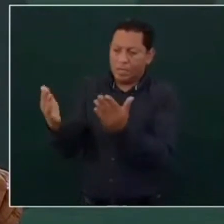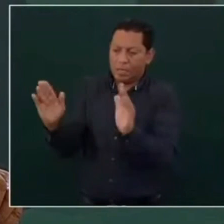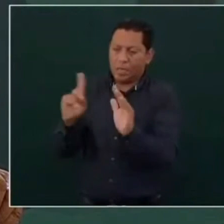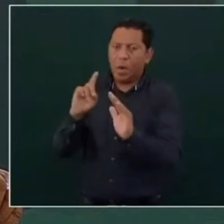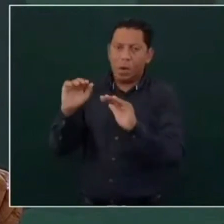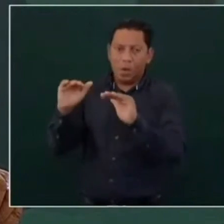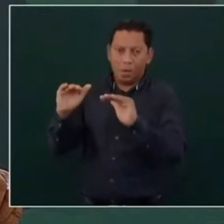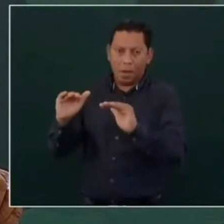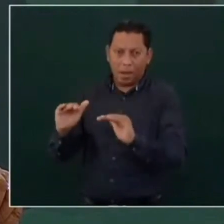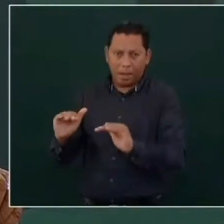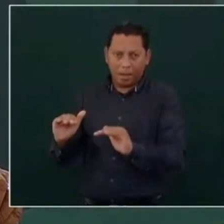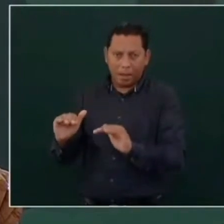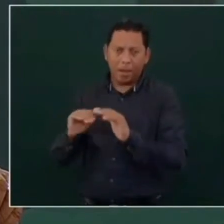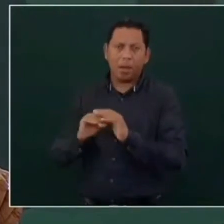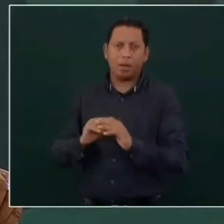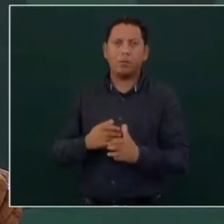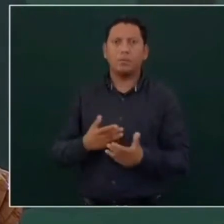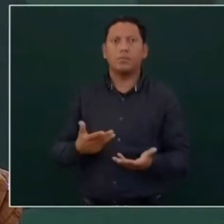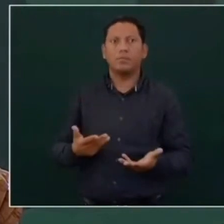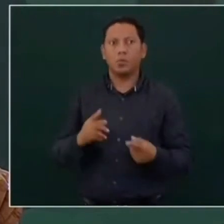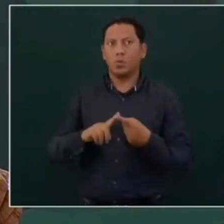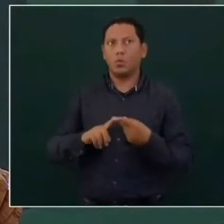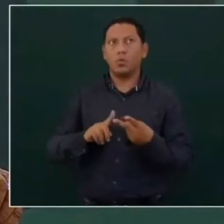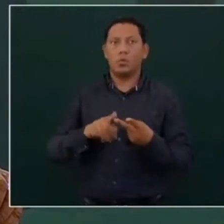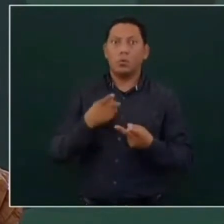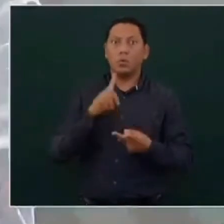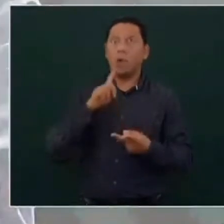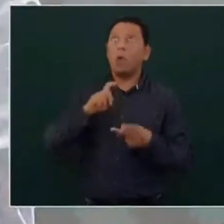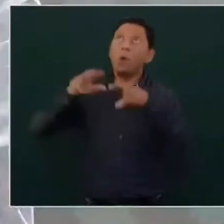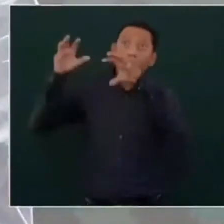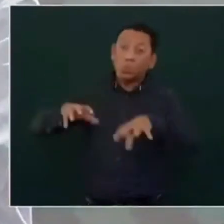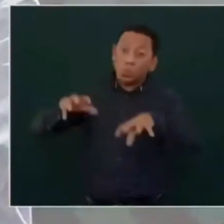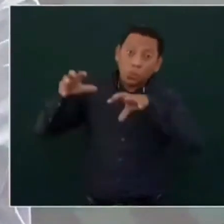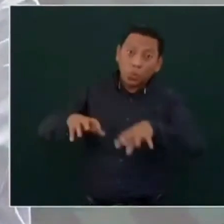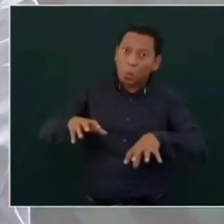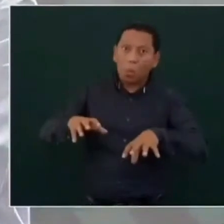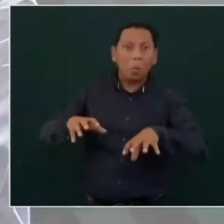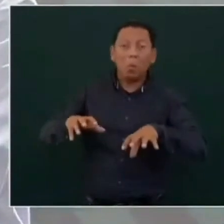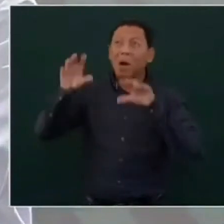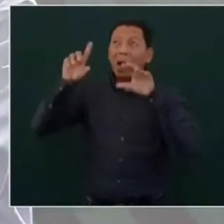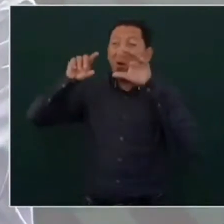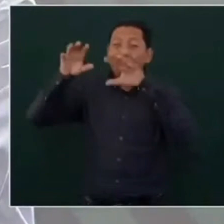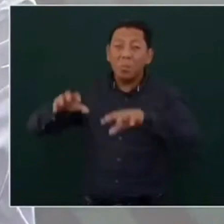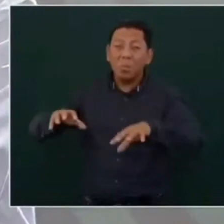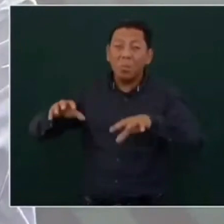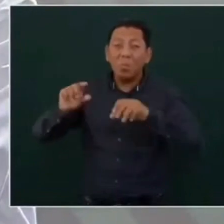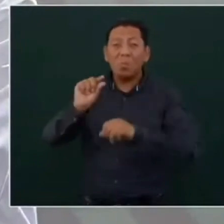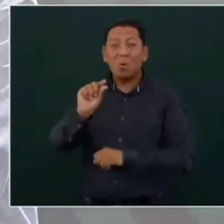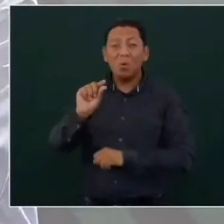ha llovido menos, que hay menos escurrimientos.